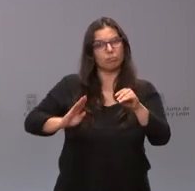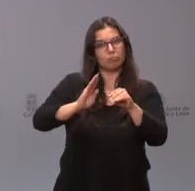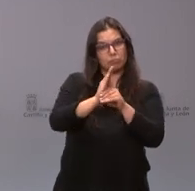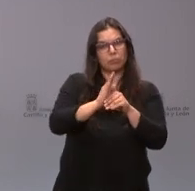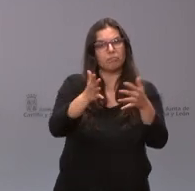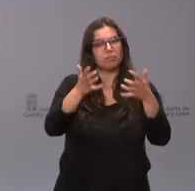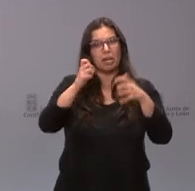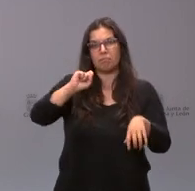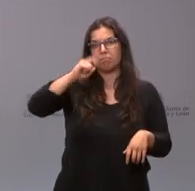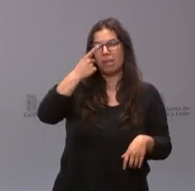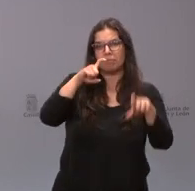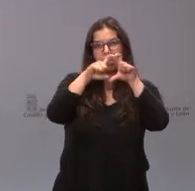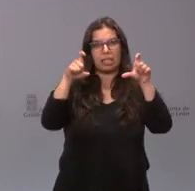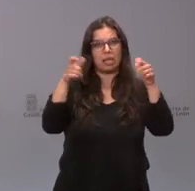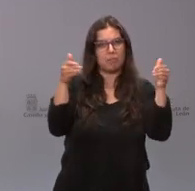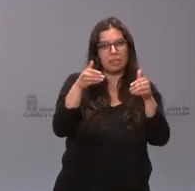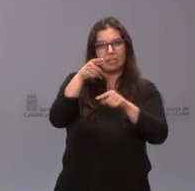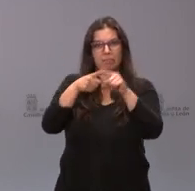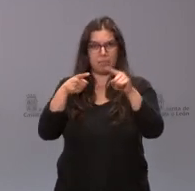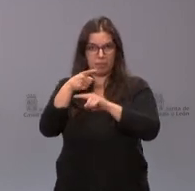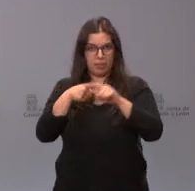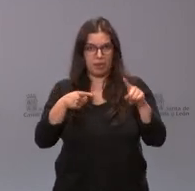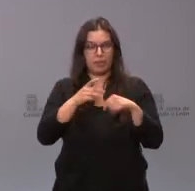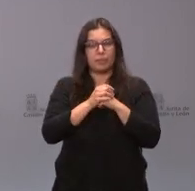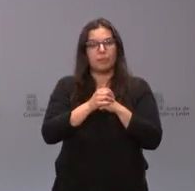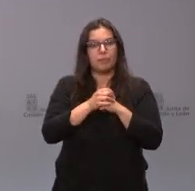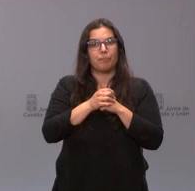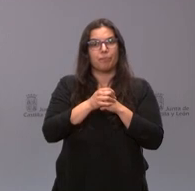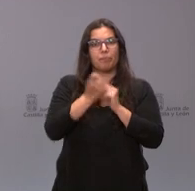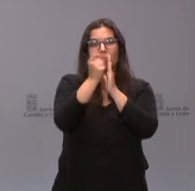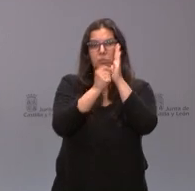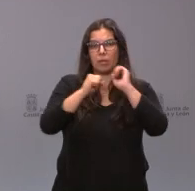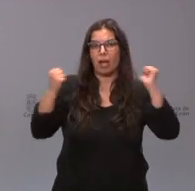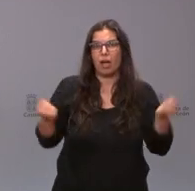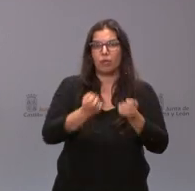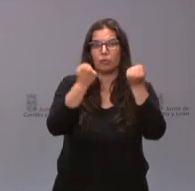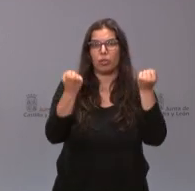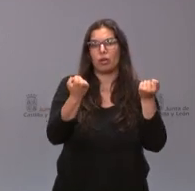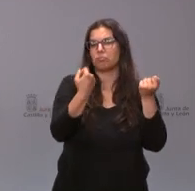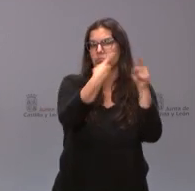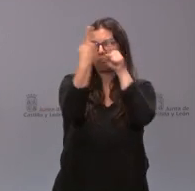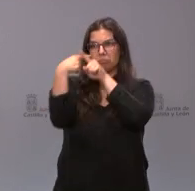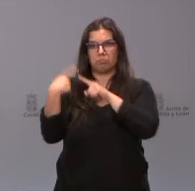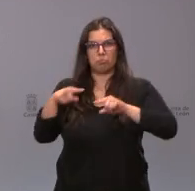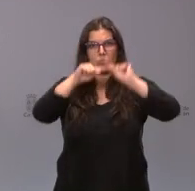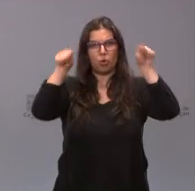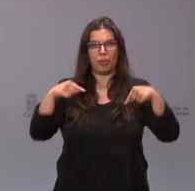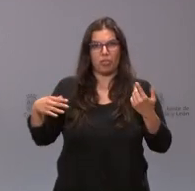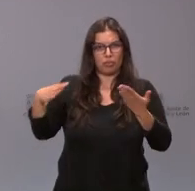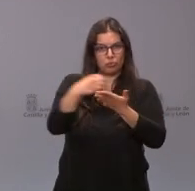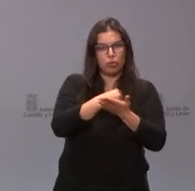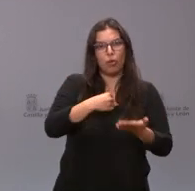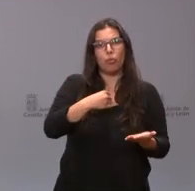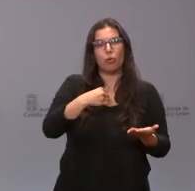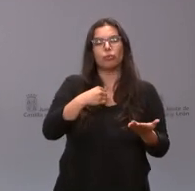beneficia a pymes, tienen actuaciones en el conjunto de las provincias de nuestra comunidad autónoma y un